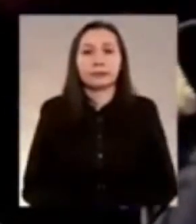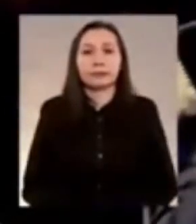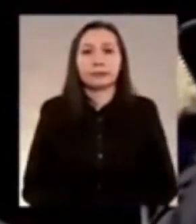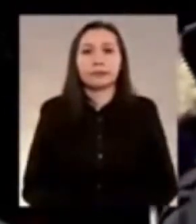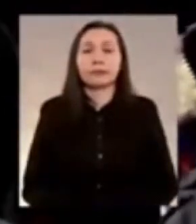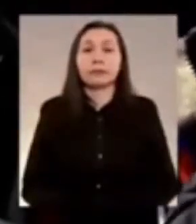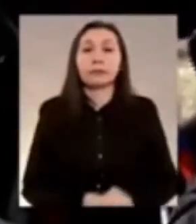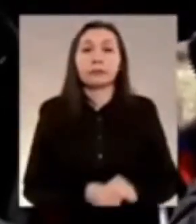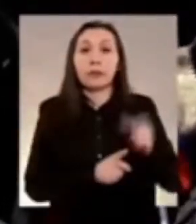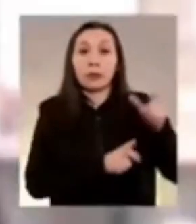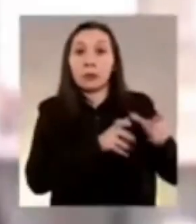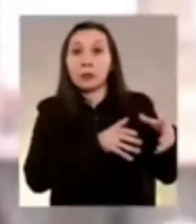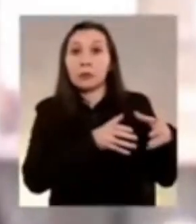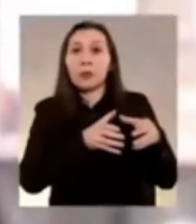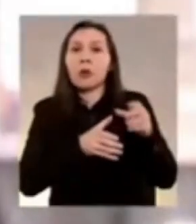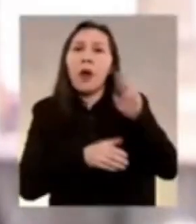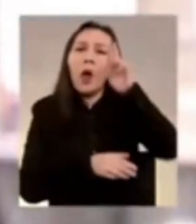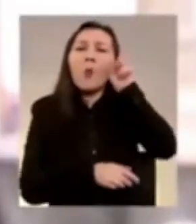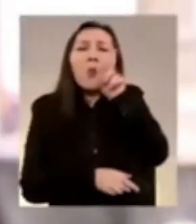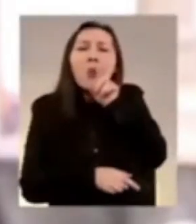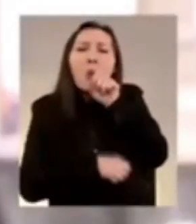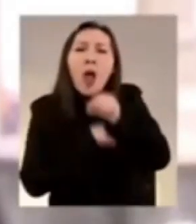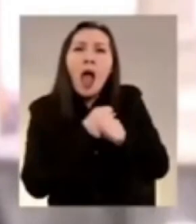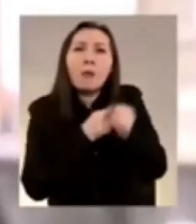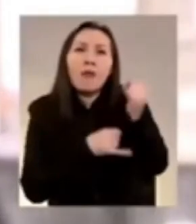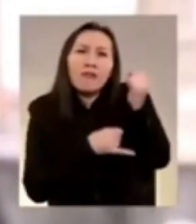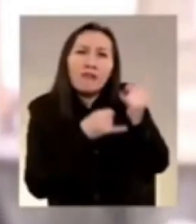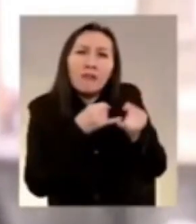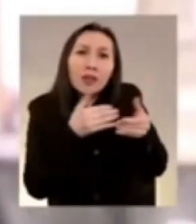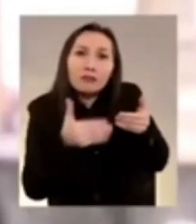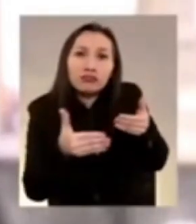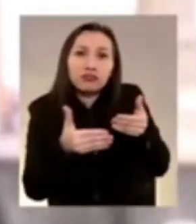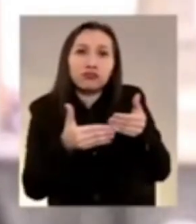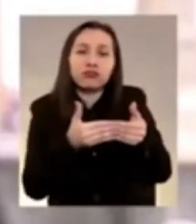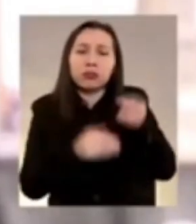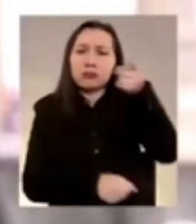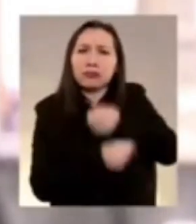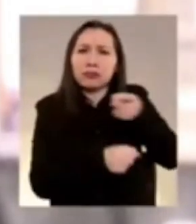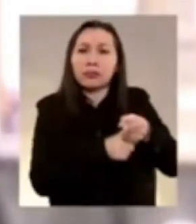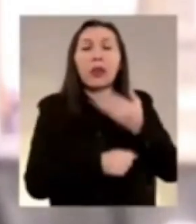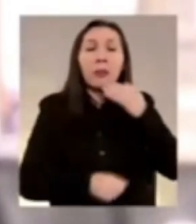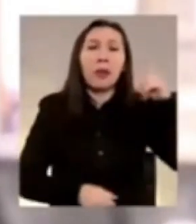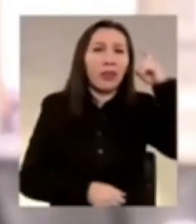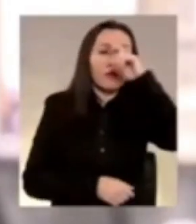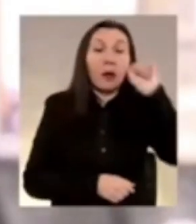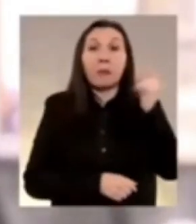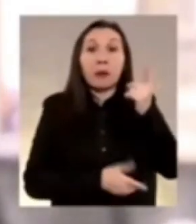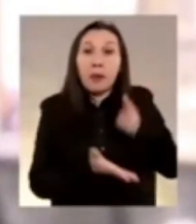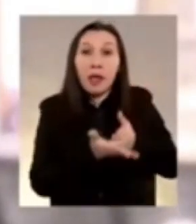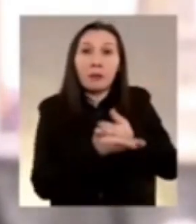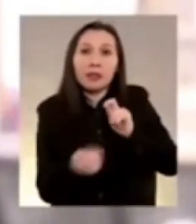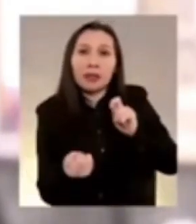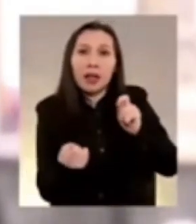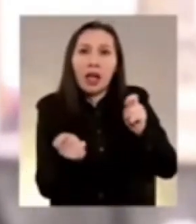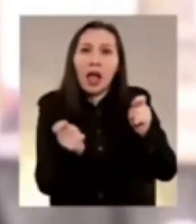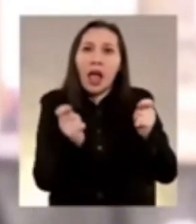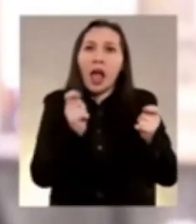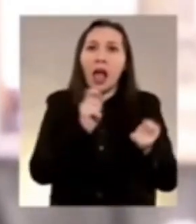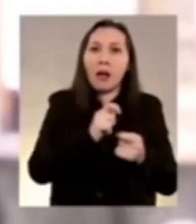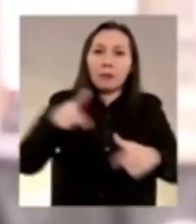una generación que recuerda los últimos años de la dictadura o las complejidades de los primeros años de la transición